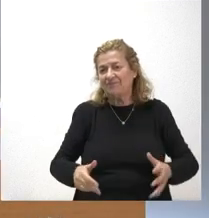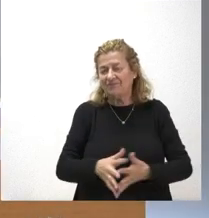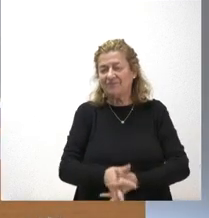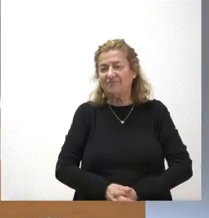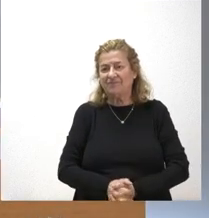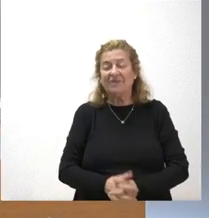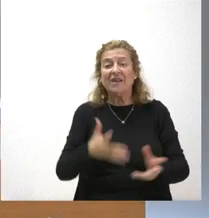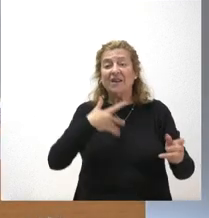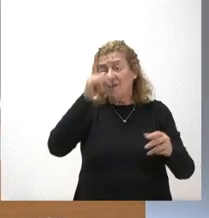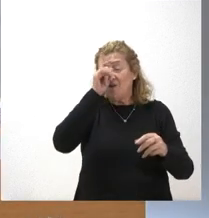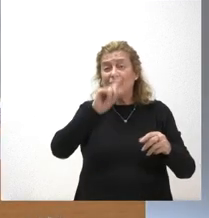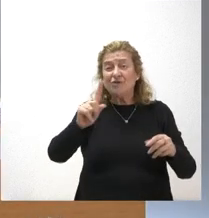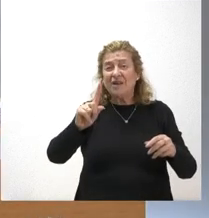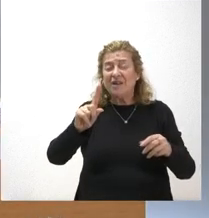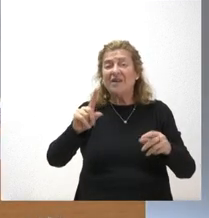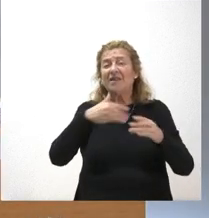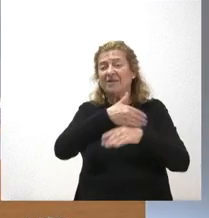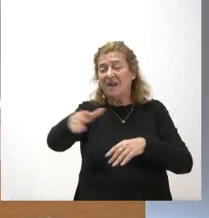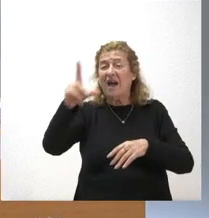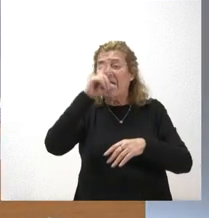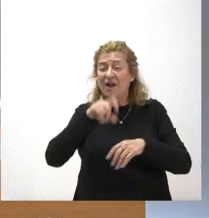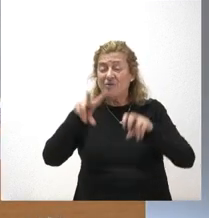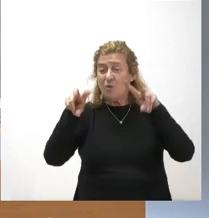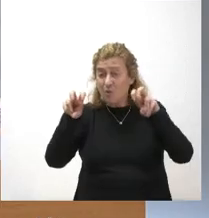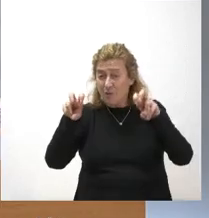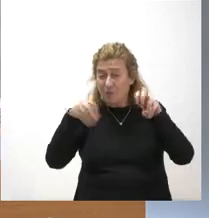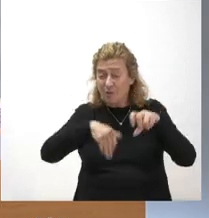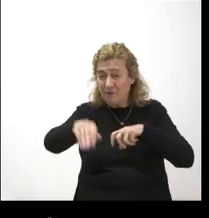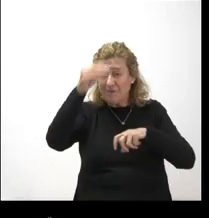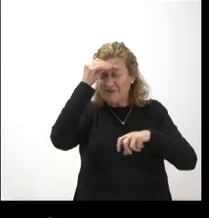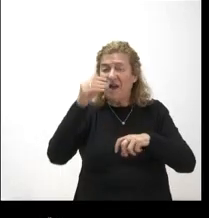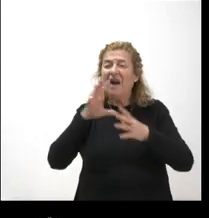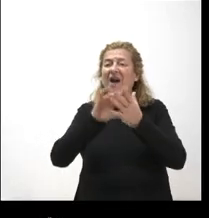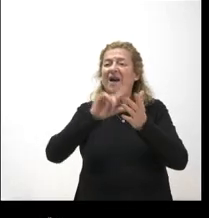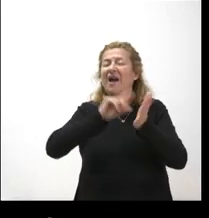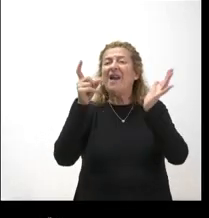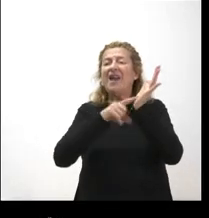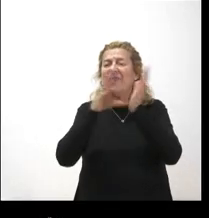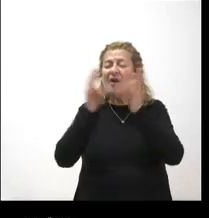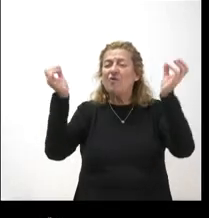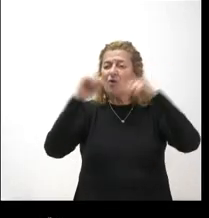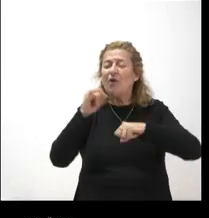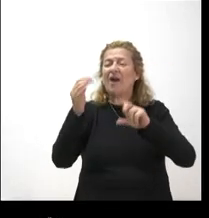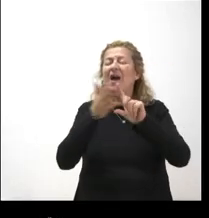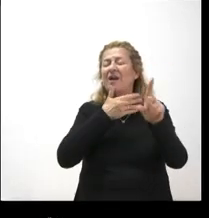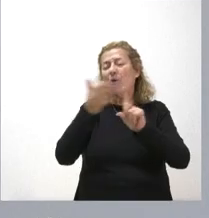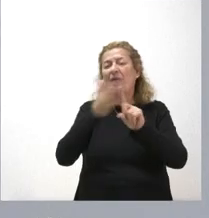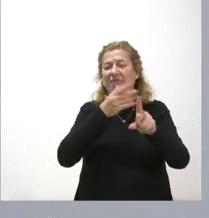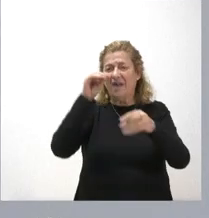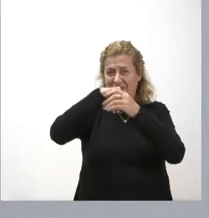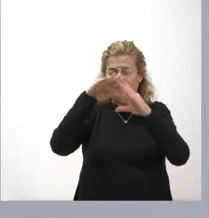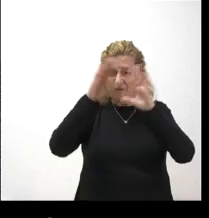No sé si entre los propósitos de año nuevo están a aprobar la ley de concordia y la de violencia intrafamiliar ¿Los propósitos del próximo año?